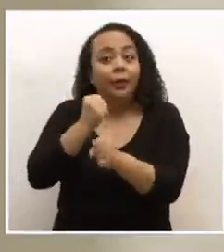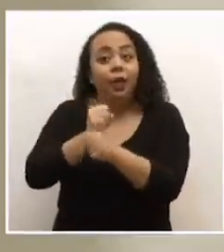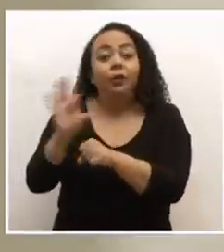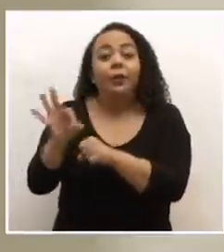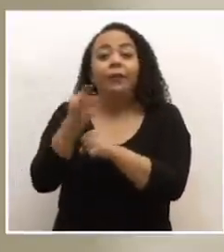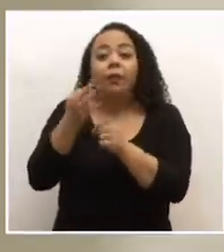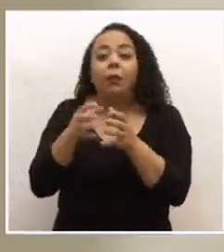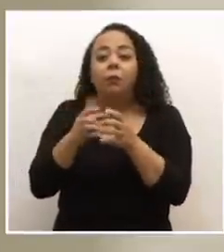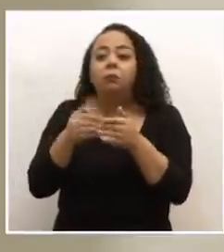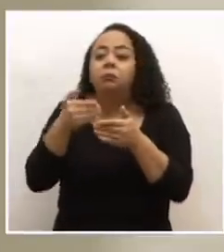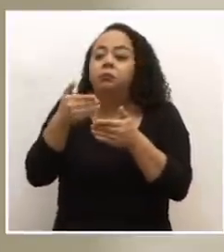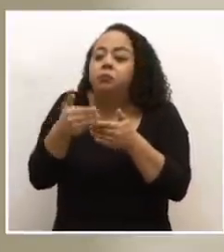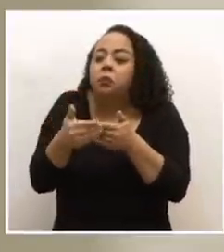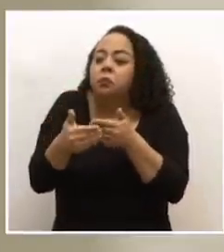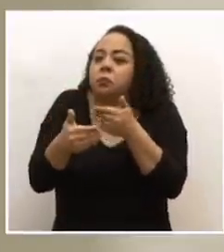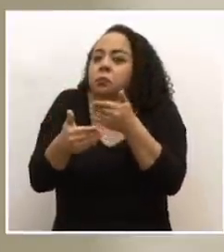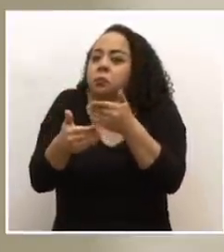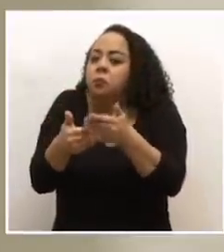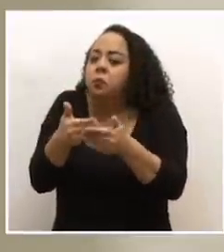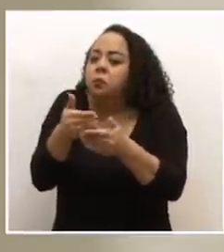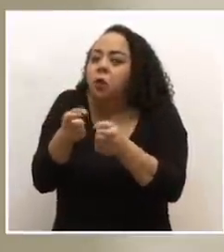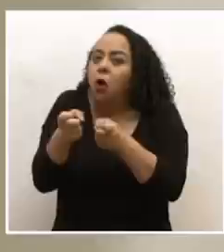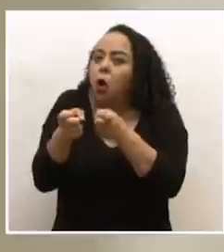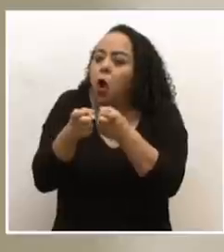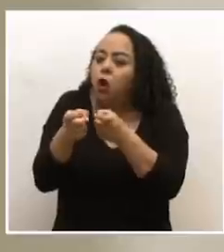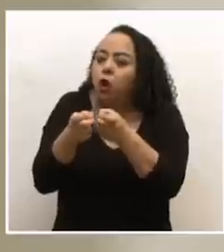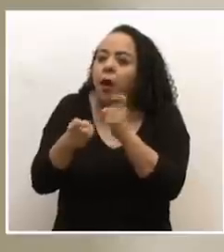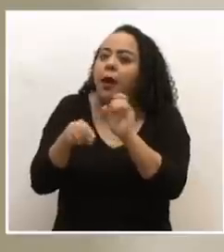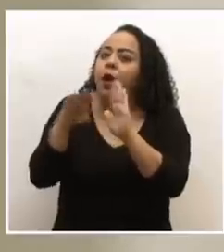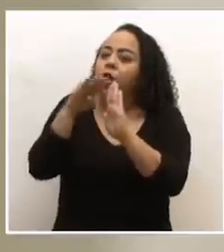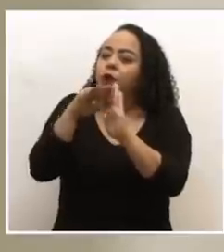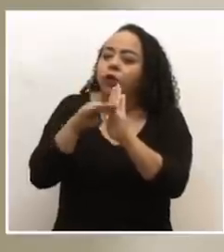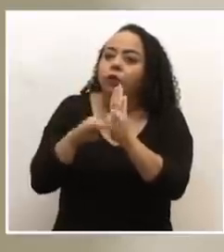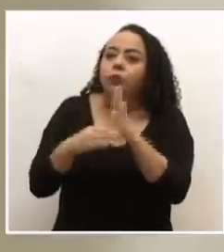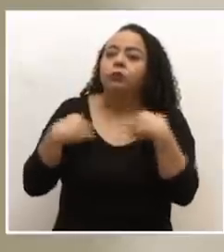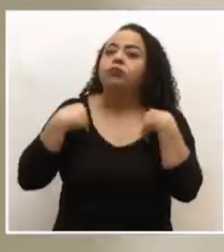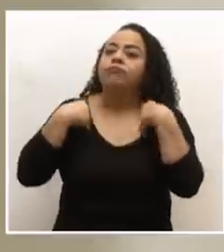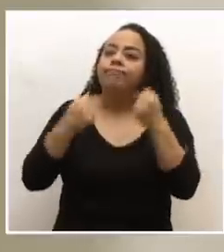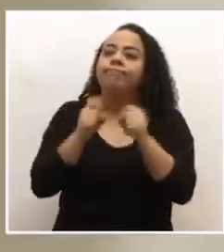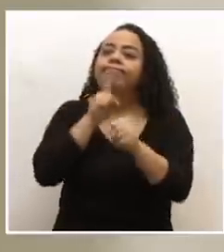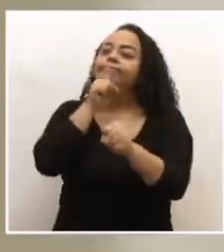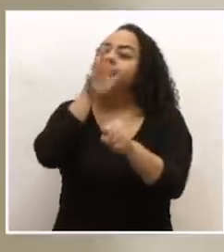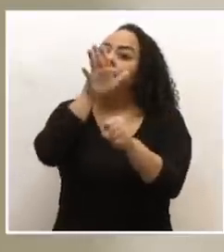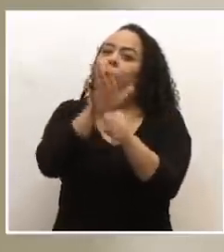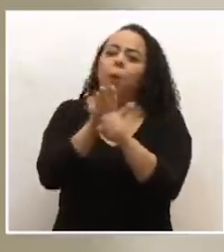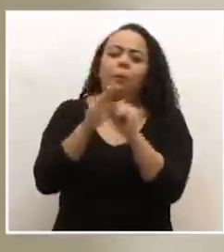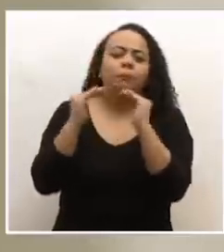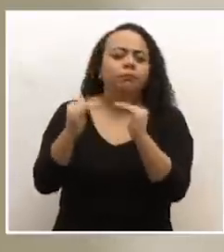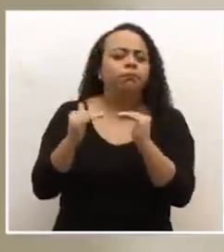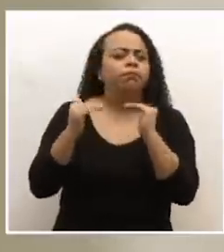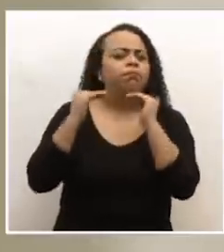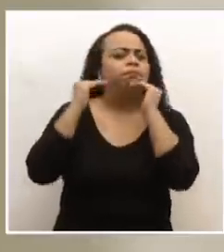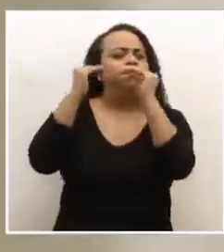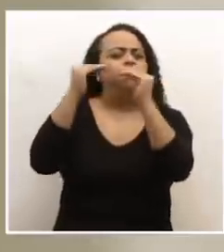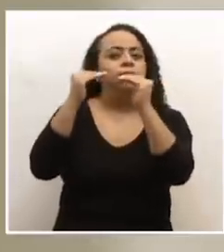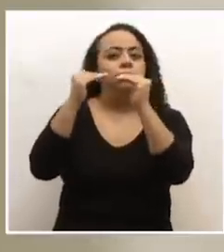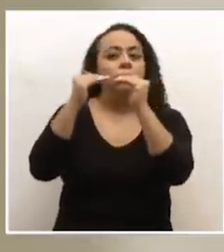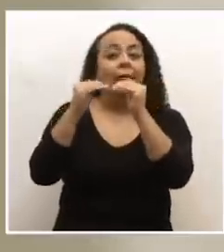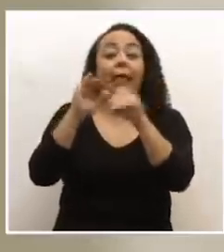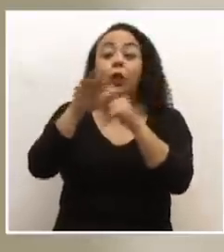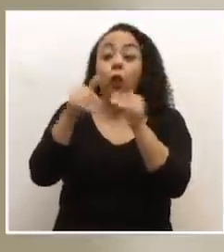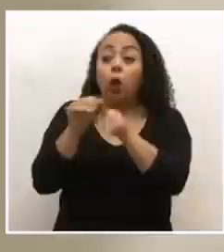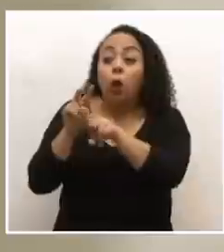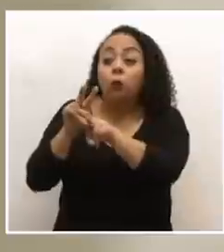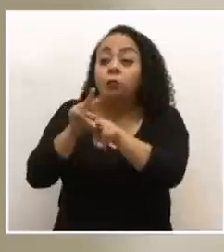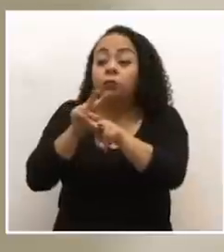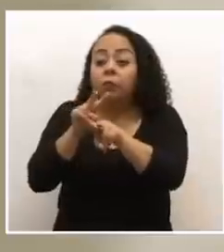forma gradual, de forma controlada, con un protocolo sanitario que cumpla con los más altos estándares de trazabilidad, de